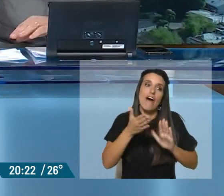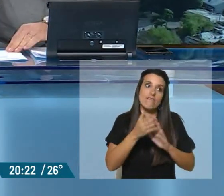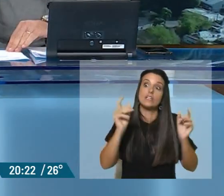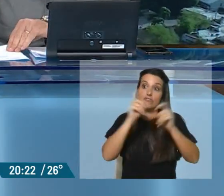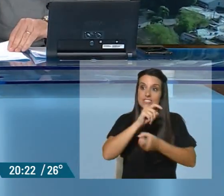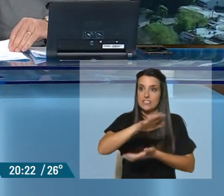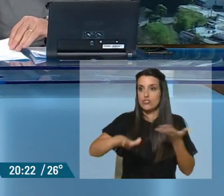entonces esas medidas.